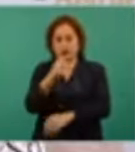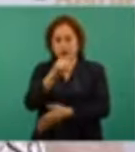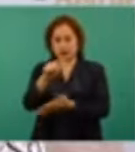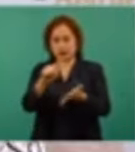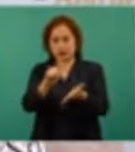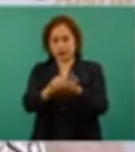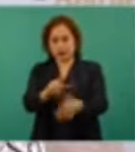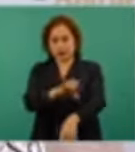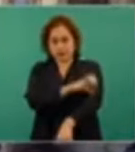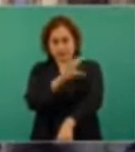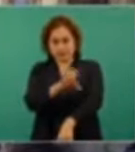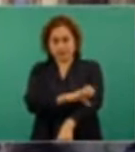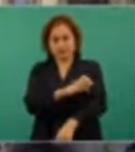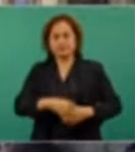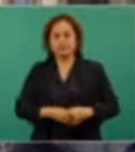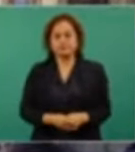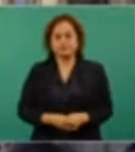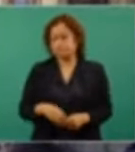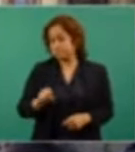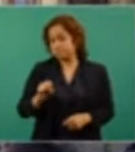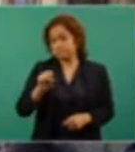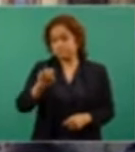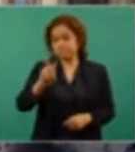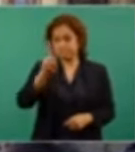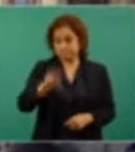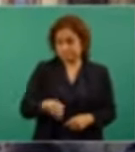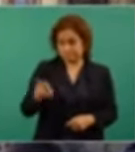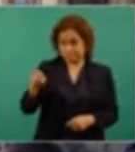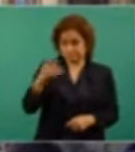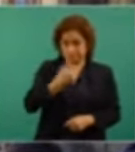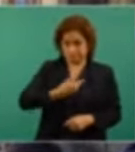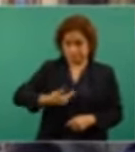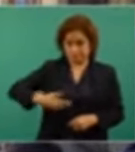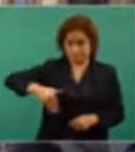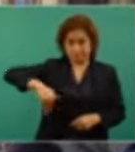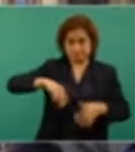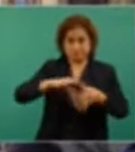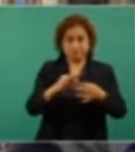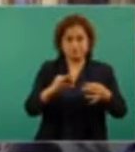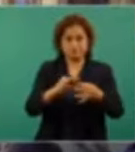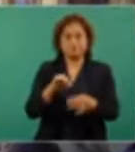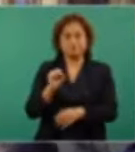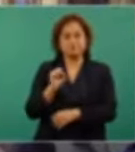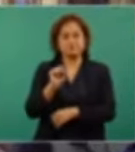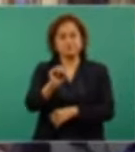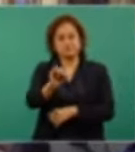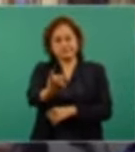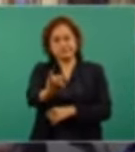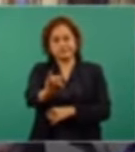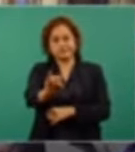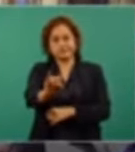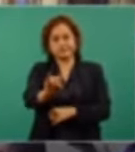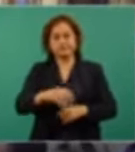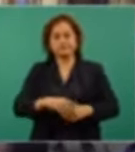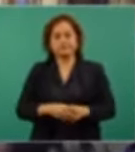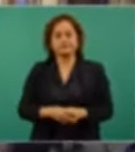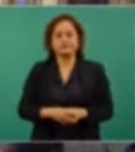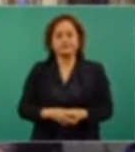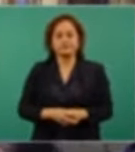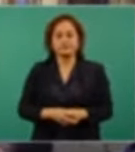efecto, dice el presidente que ha habido una